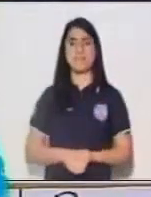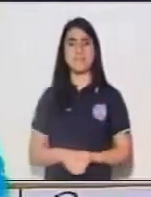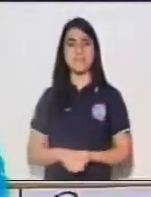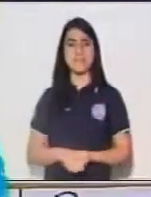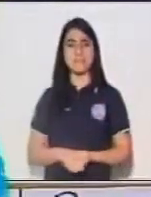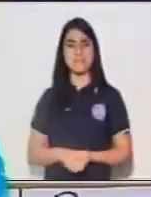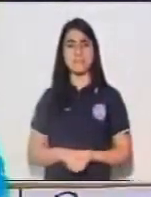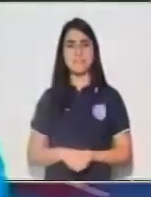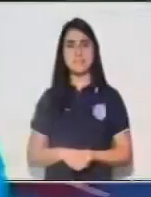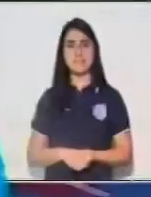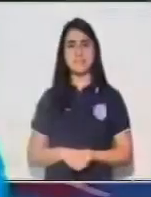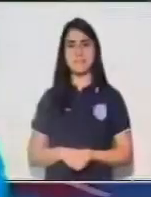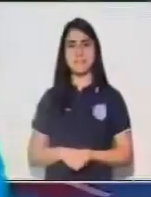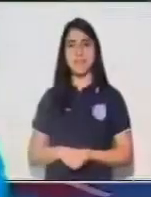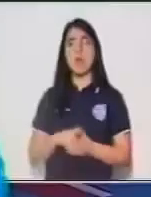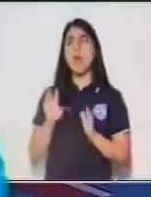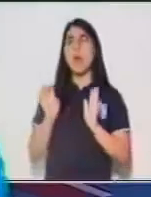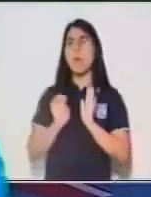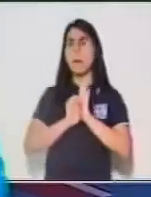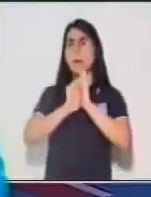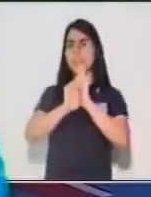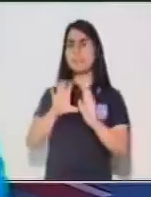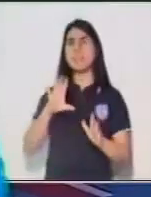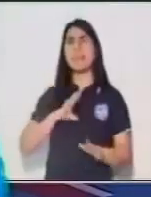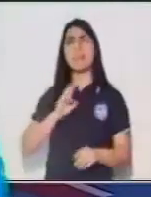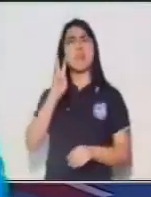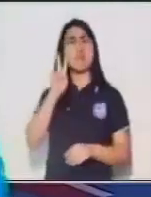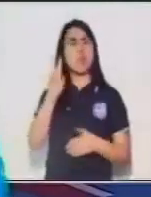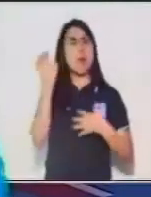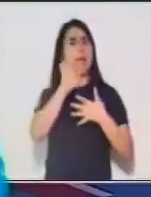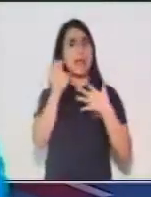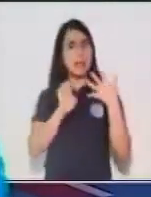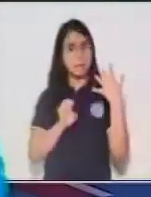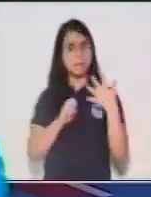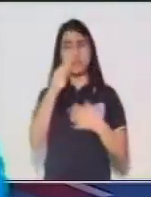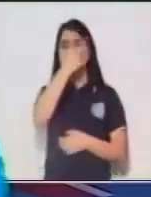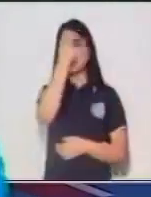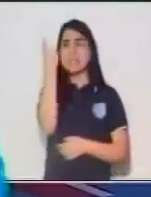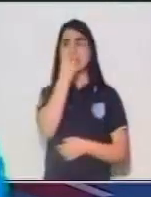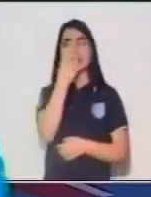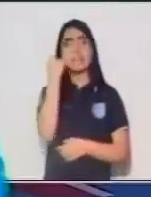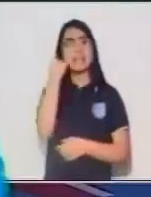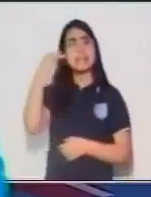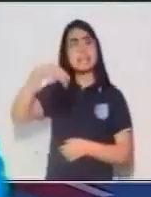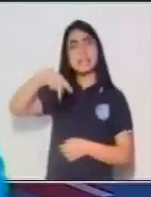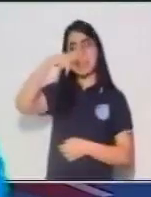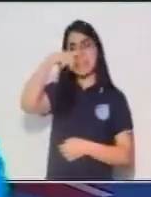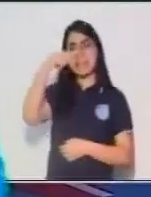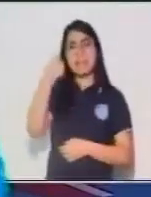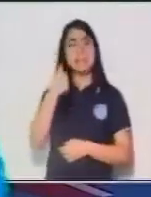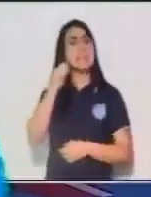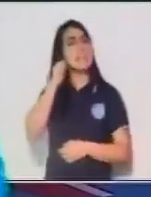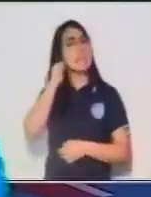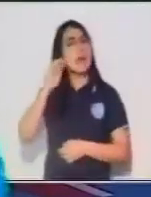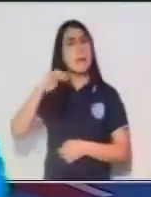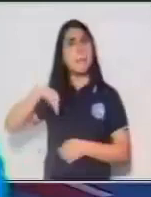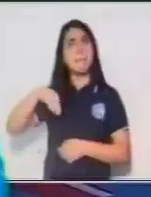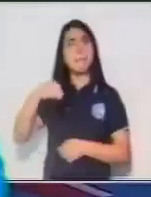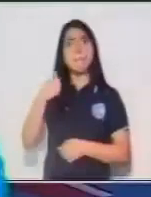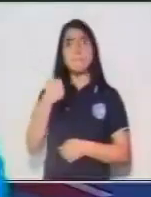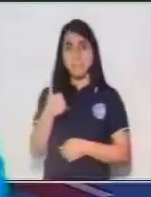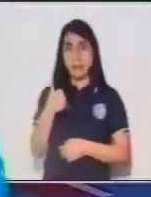Si hablamos de un sintagma nominal, estamos hablando que va a tener un núcleo que corresponde a un